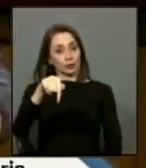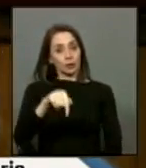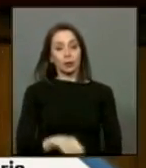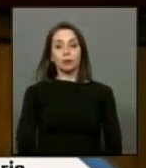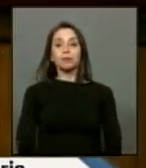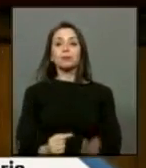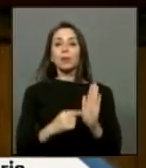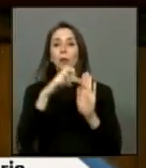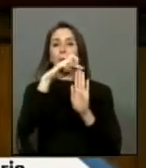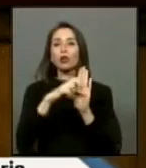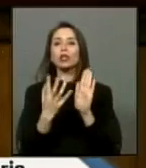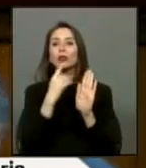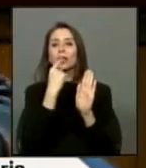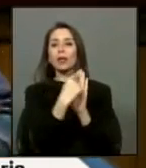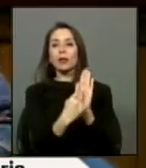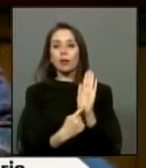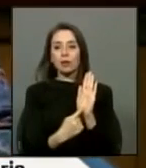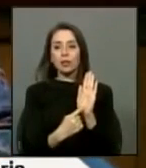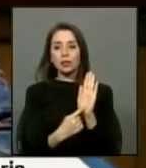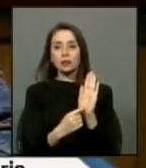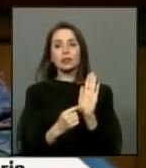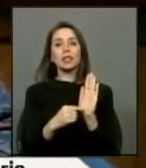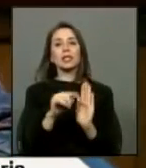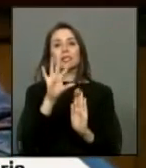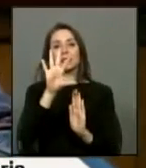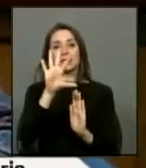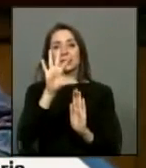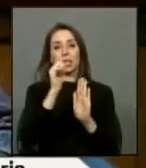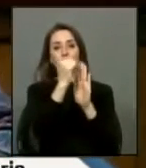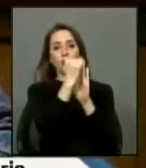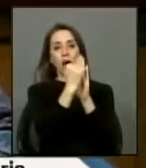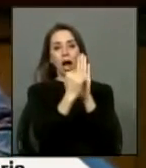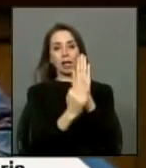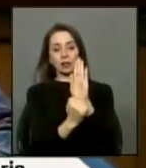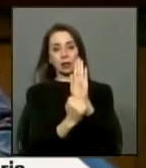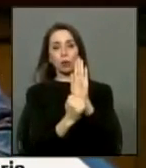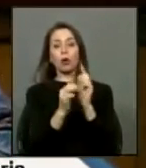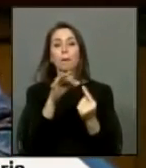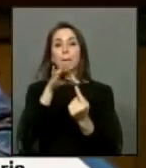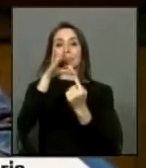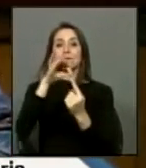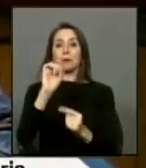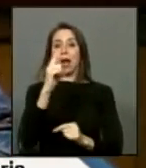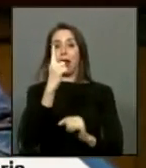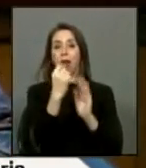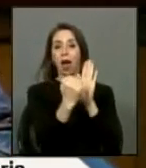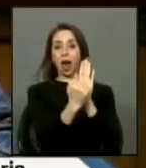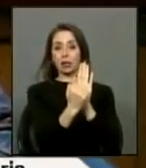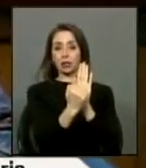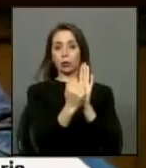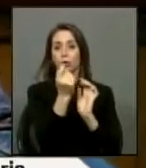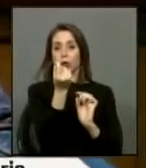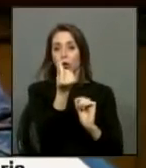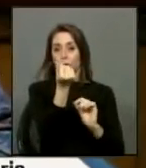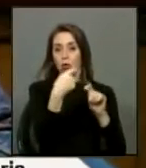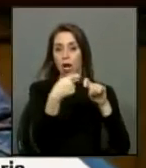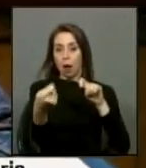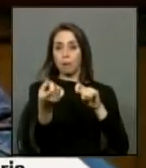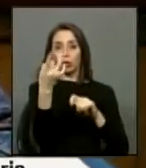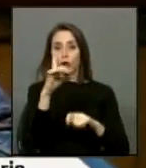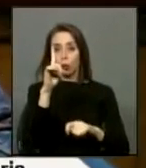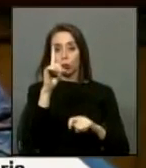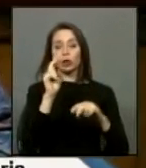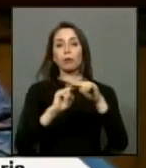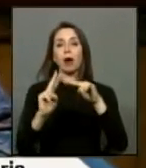Contenido del proyecto. Este consta de cinco artículos. La norma principal, artículo primero, señala que se otorgará un aporte único de